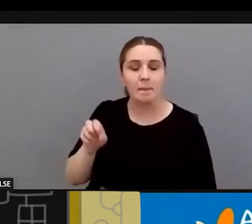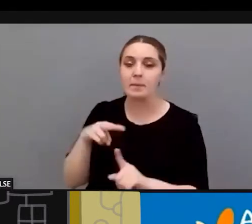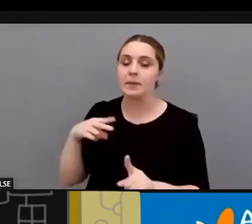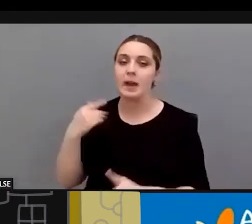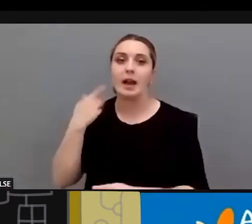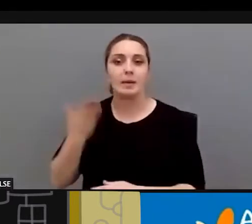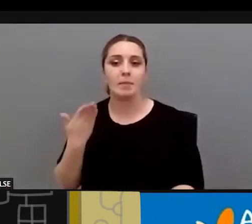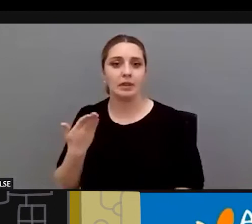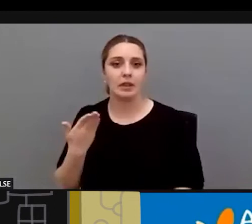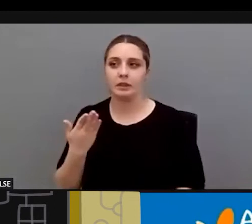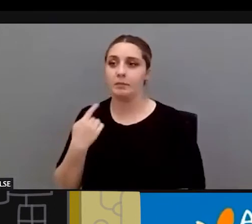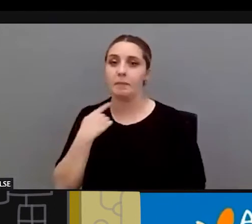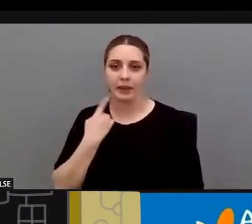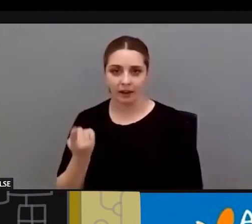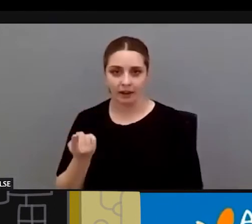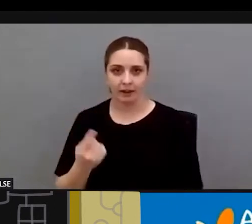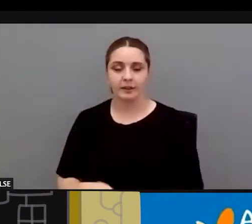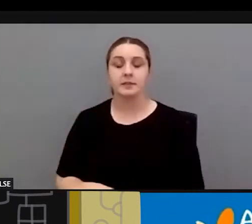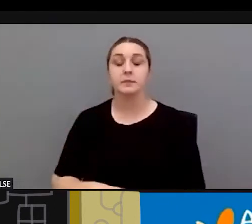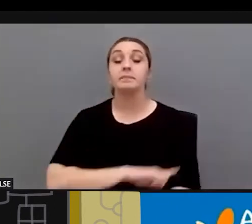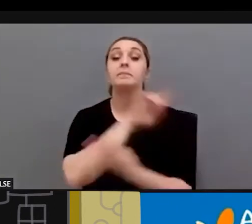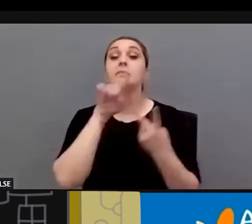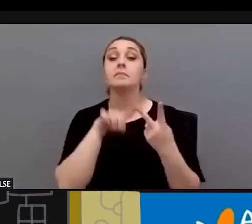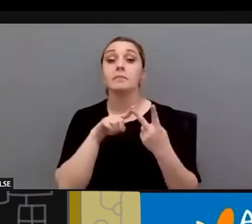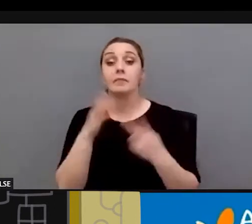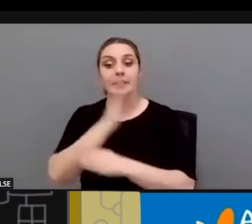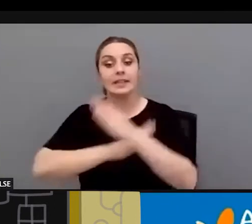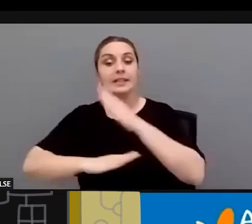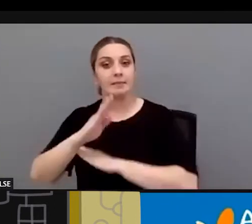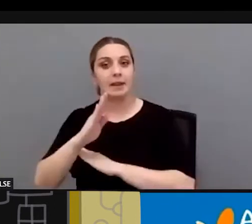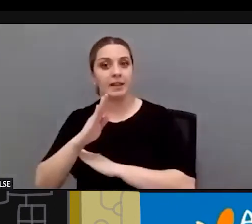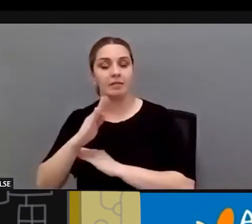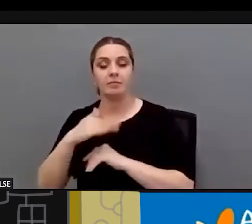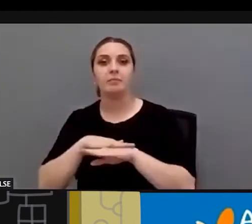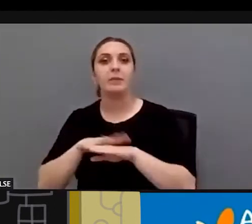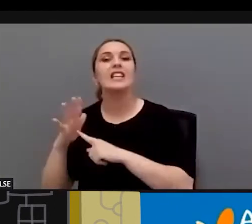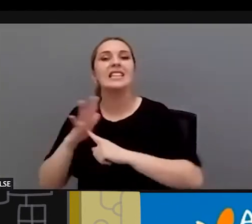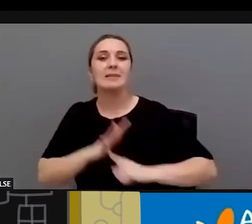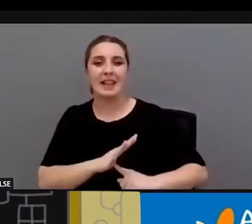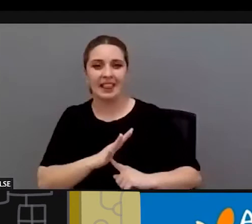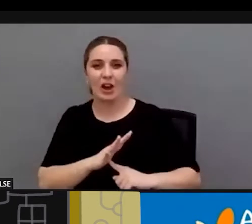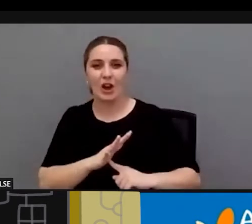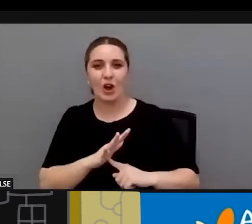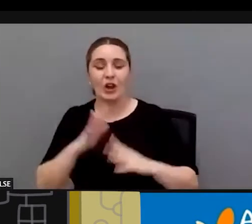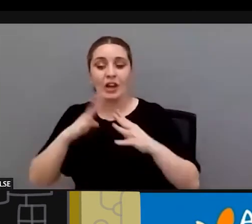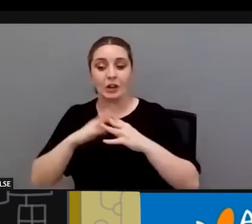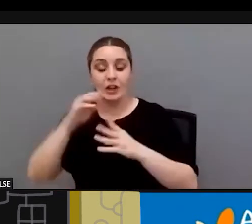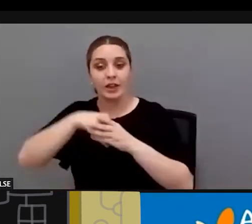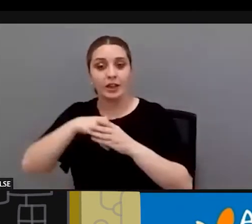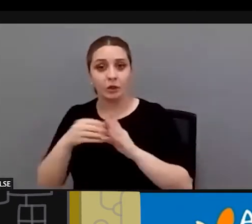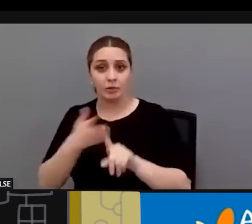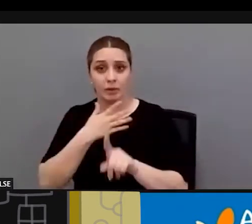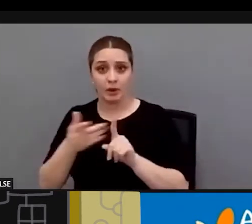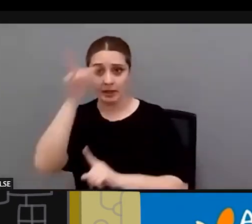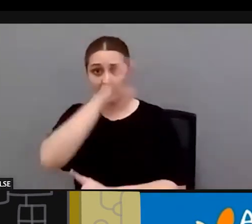dos a esta discriminación estructural que genera la violencia de género cuando se le incorpora